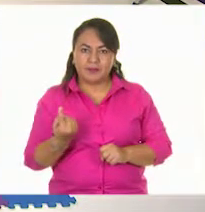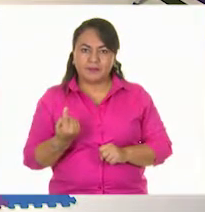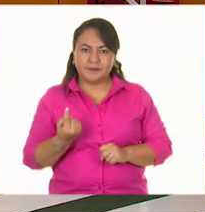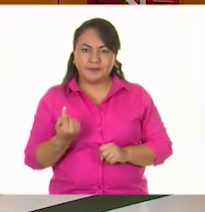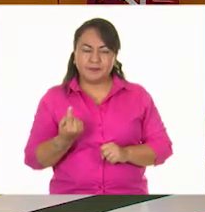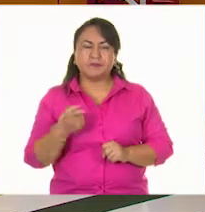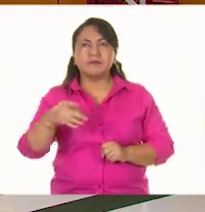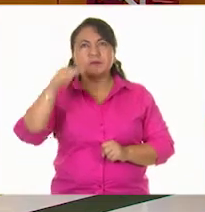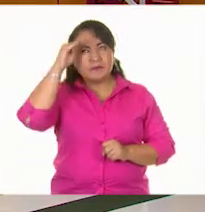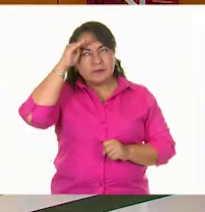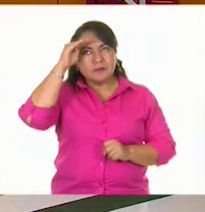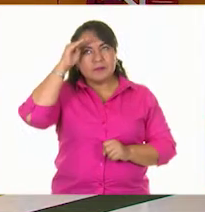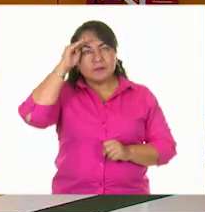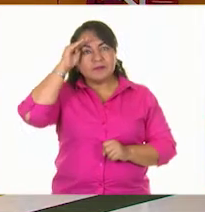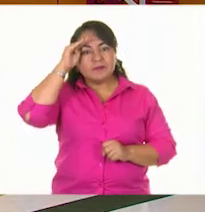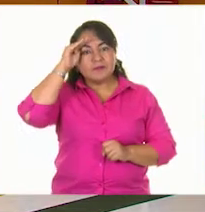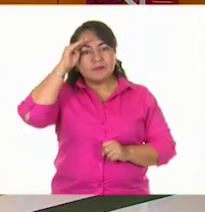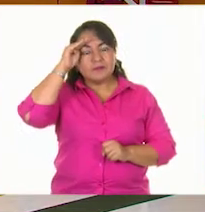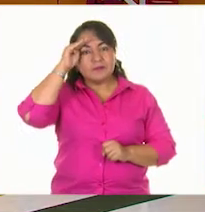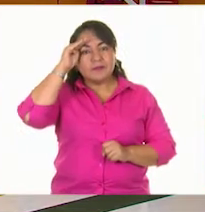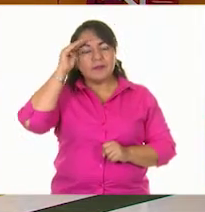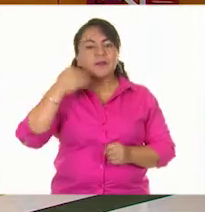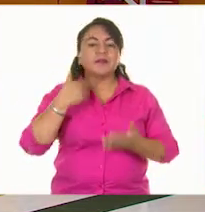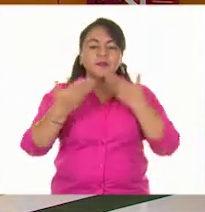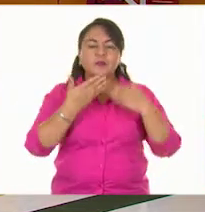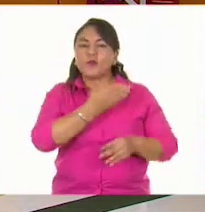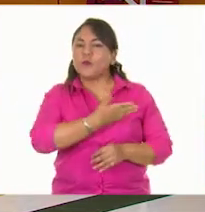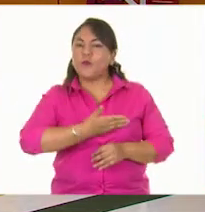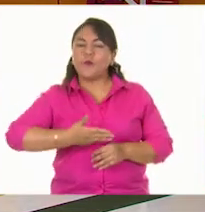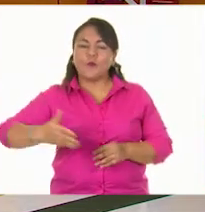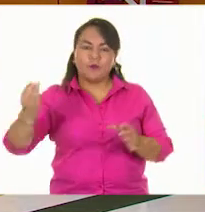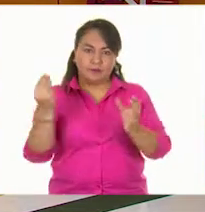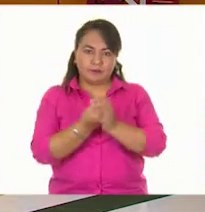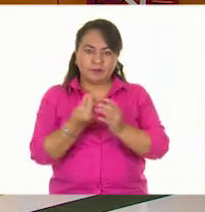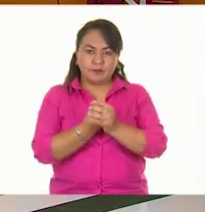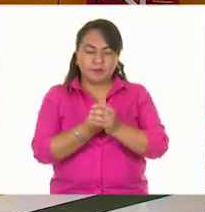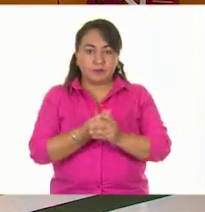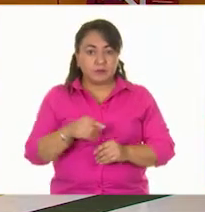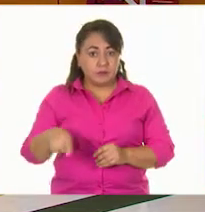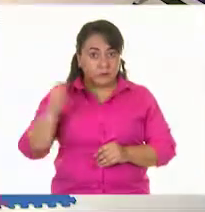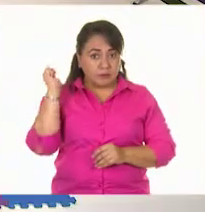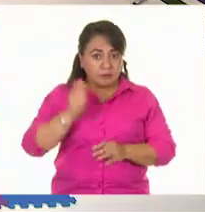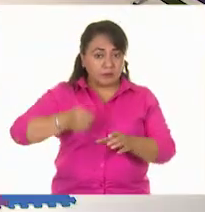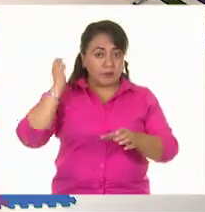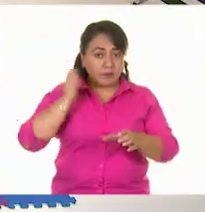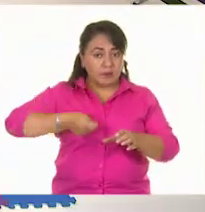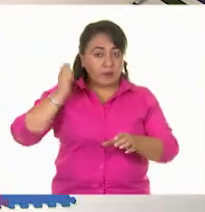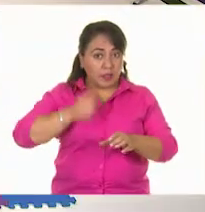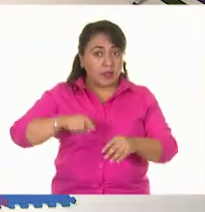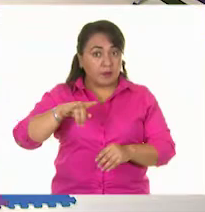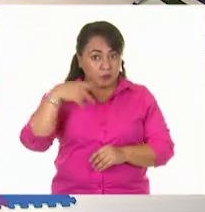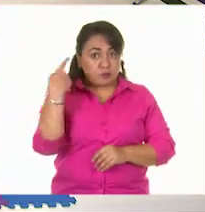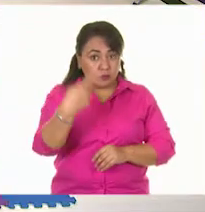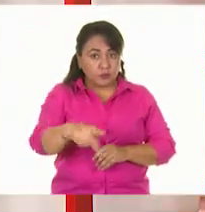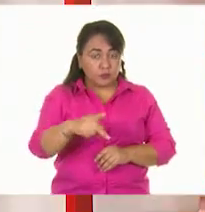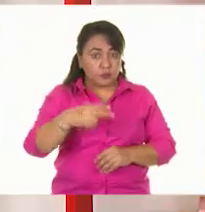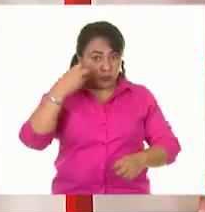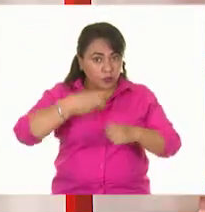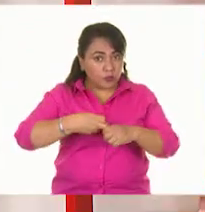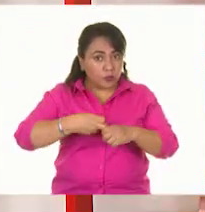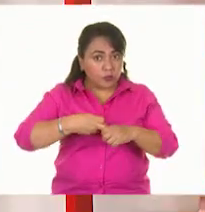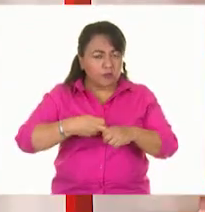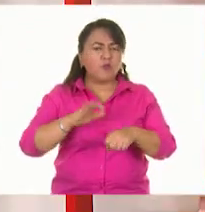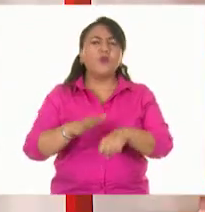vamos a repasar todo lo que hemos visto en estas clases. ¿Será un sólido el martillo? ¿Por qué es un sólido?